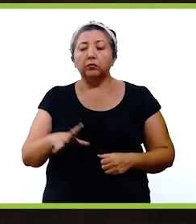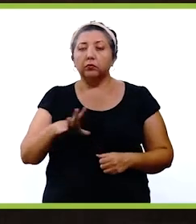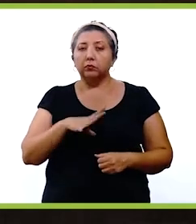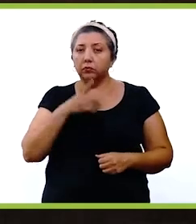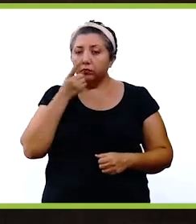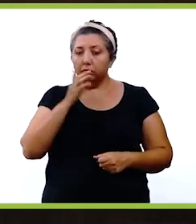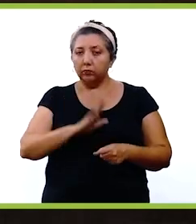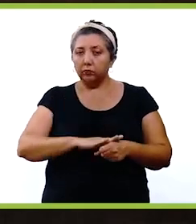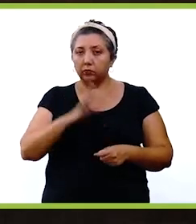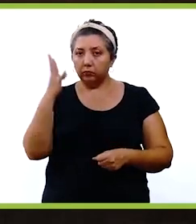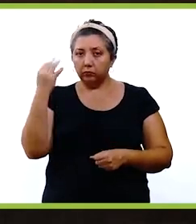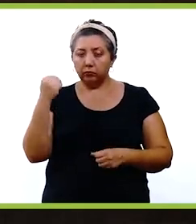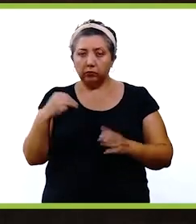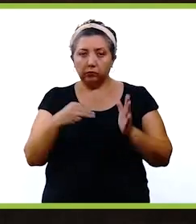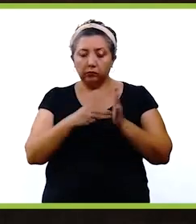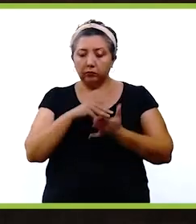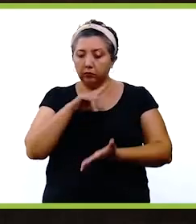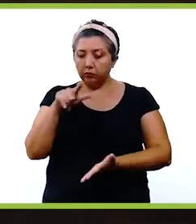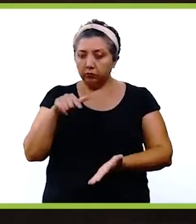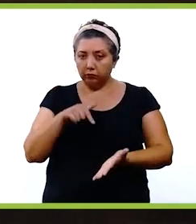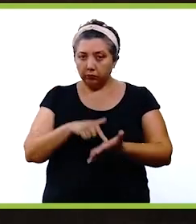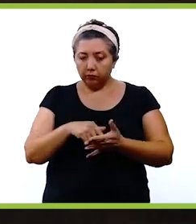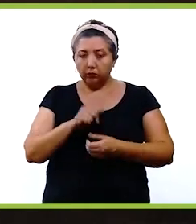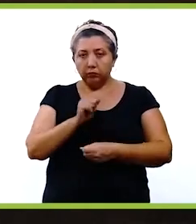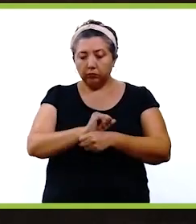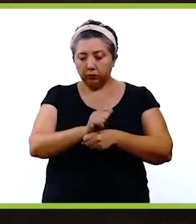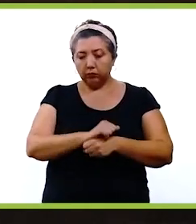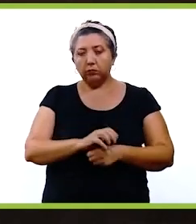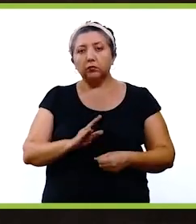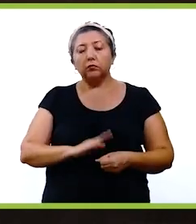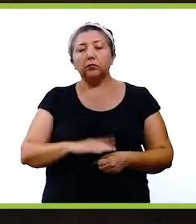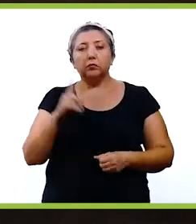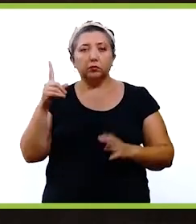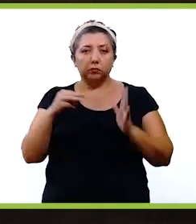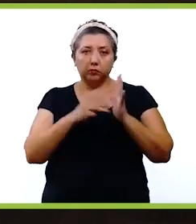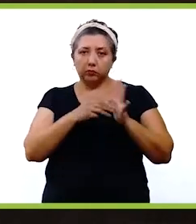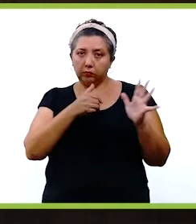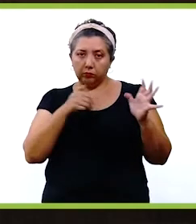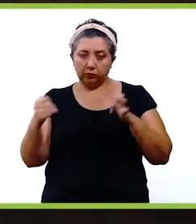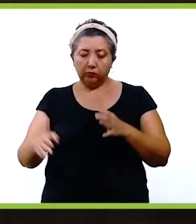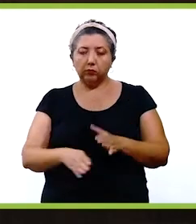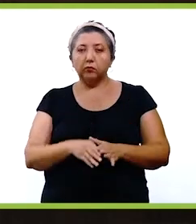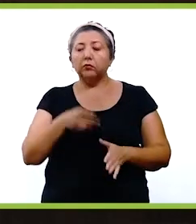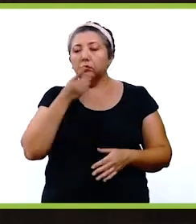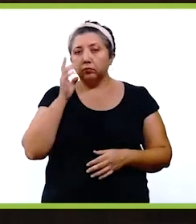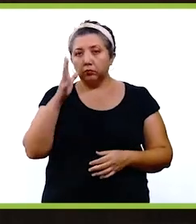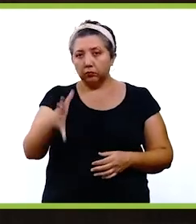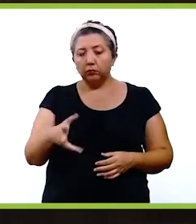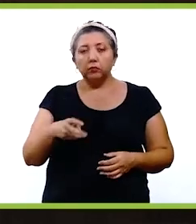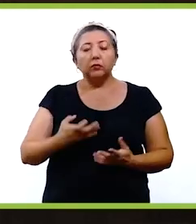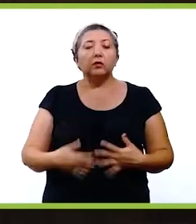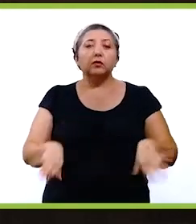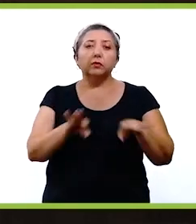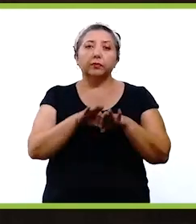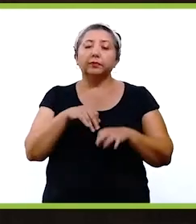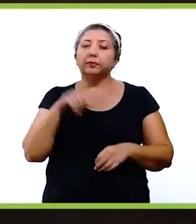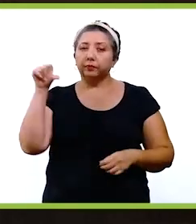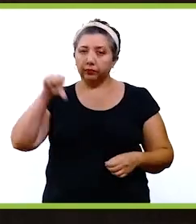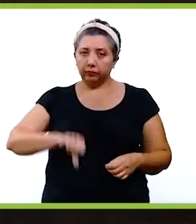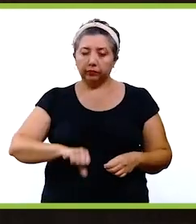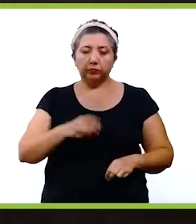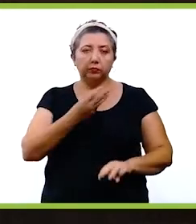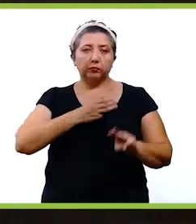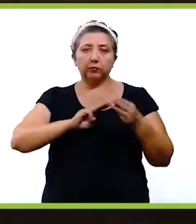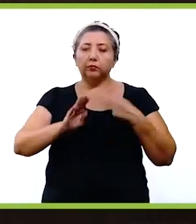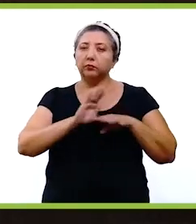hay más de 9 mil cajones de estacionamiento, además de los 1.600 que va a contar el estadio. Y esto es algo muy importante porque hoy